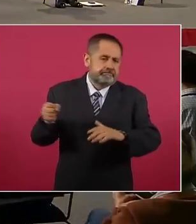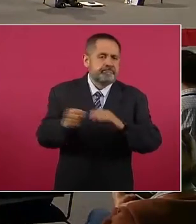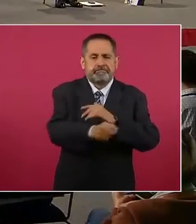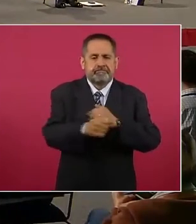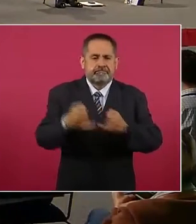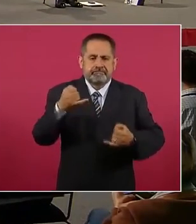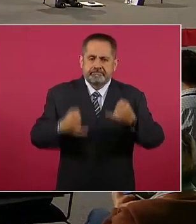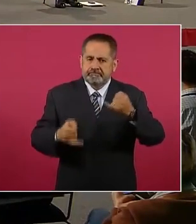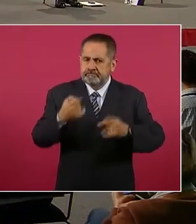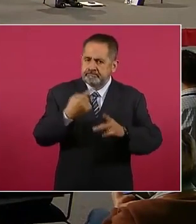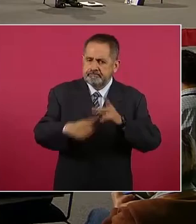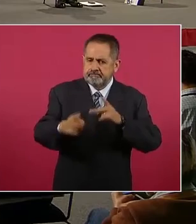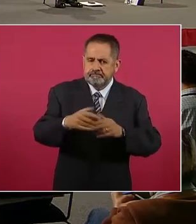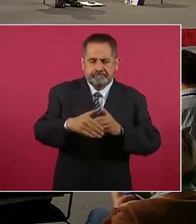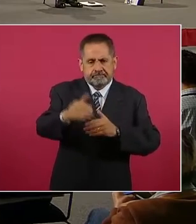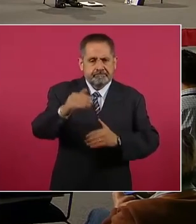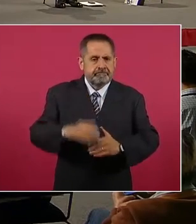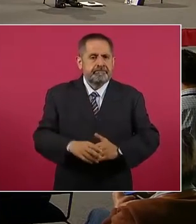penal. Siguiente.